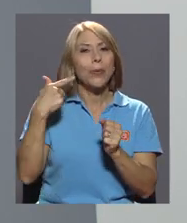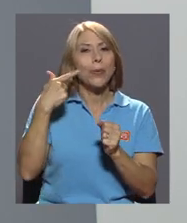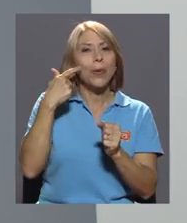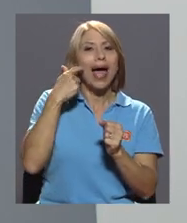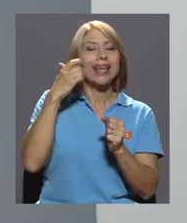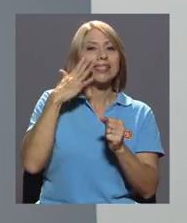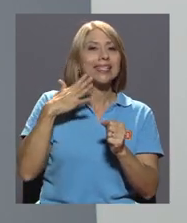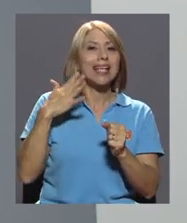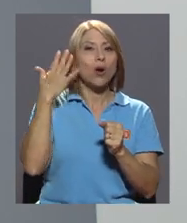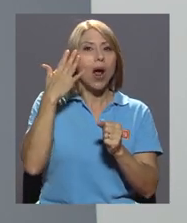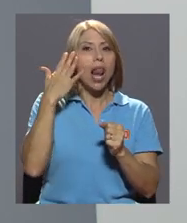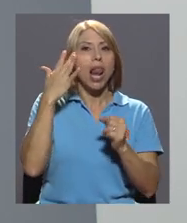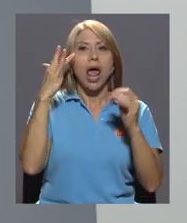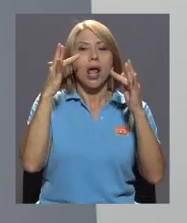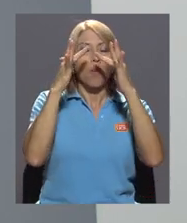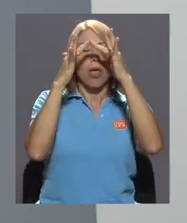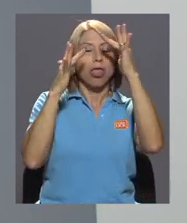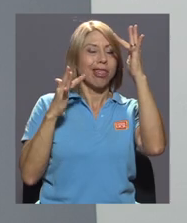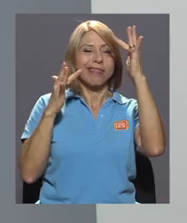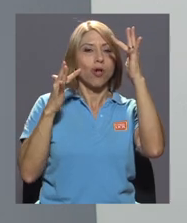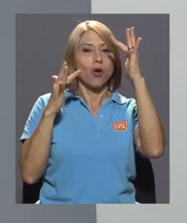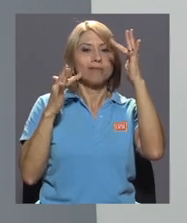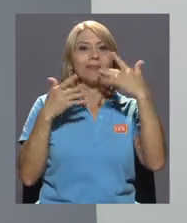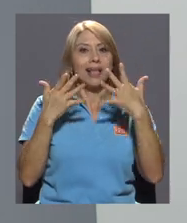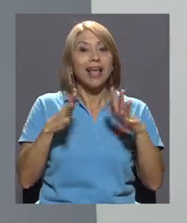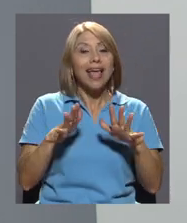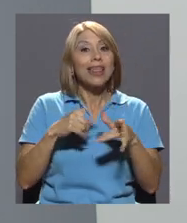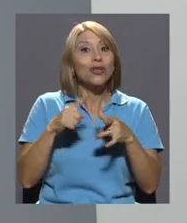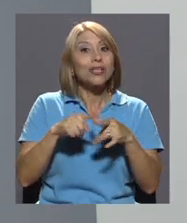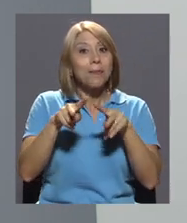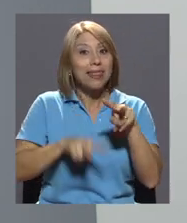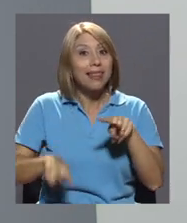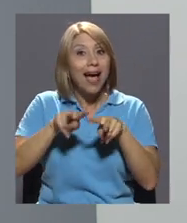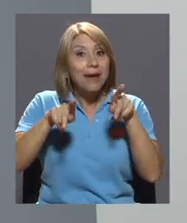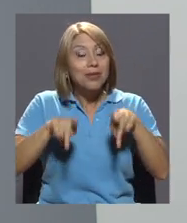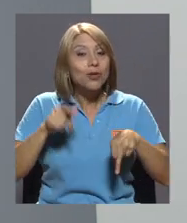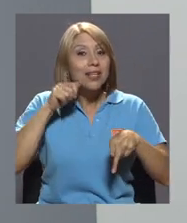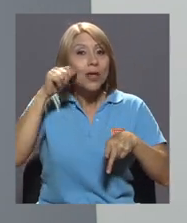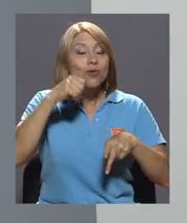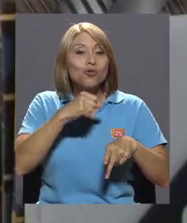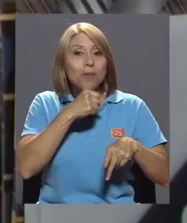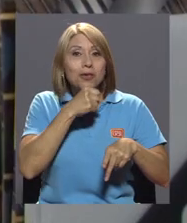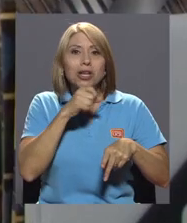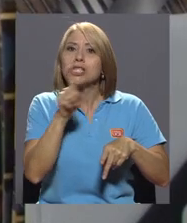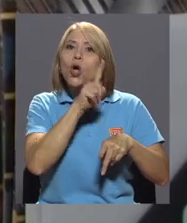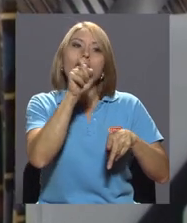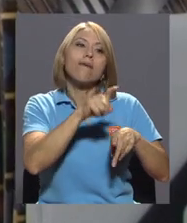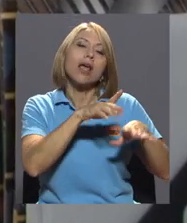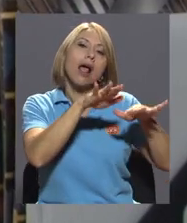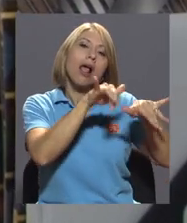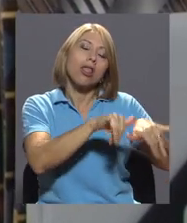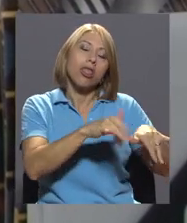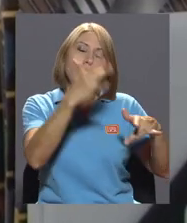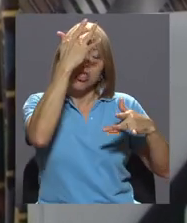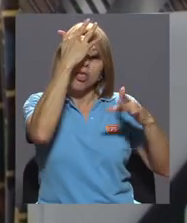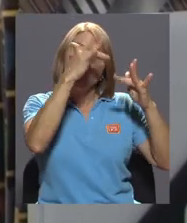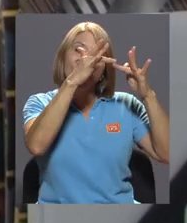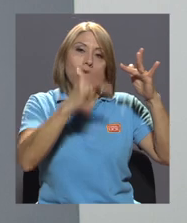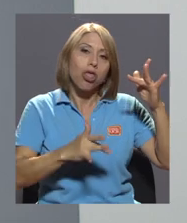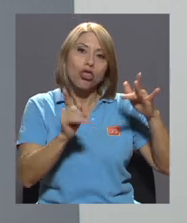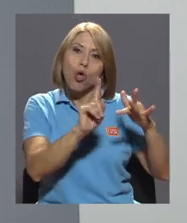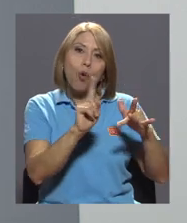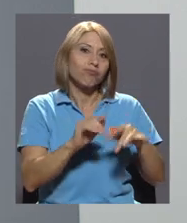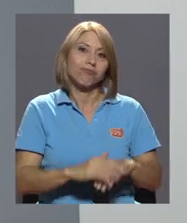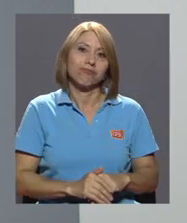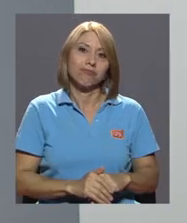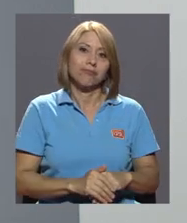Entonces esto tiene muchísimas ventajas para los adultos mayores porque no tienen que someterse a un internamiento, a una anestesia general. No